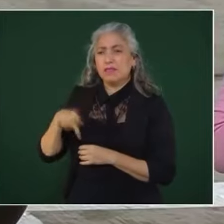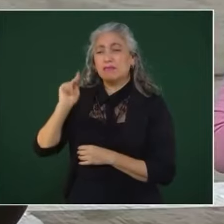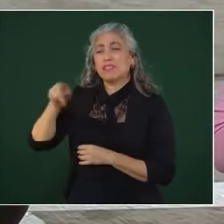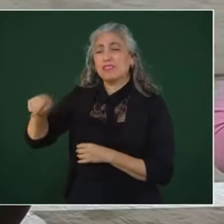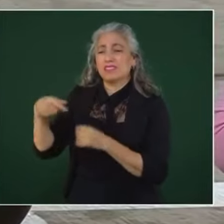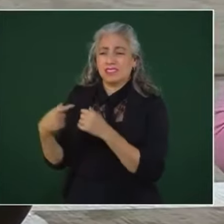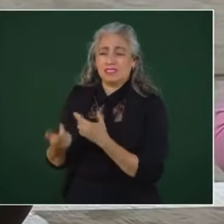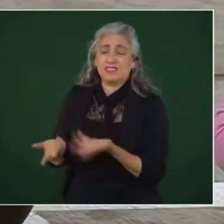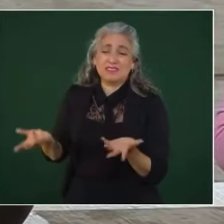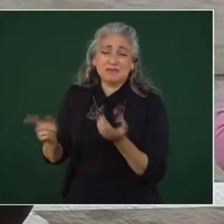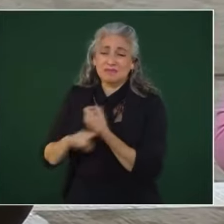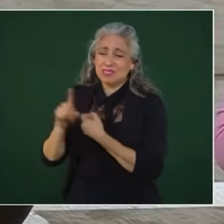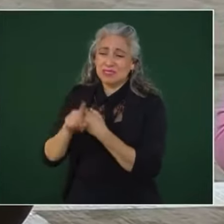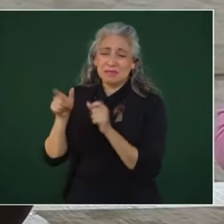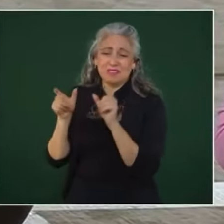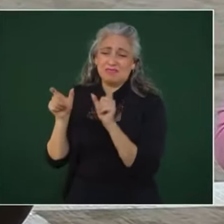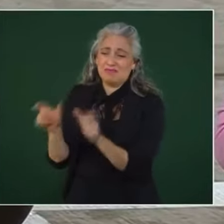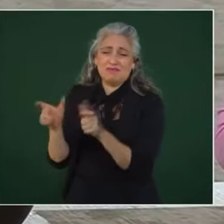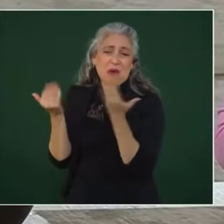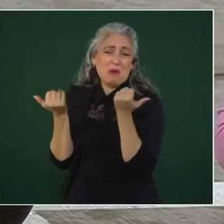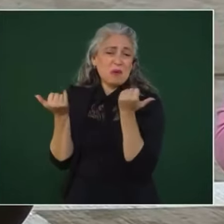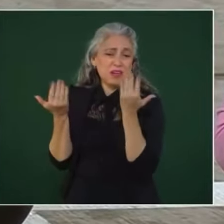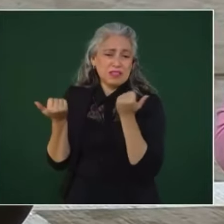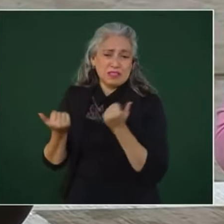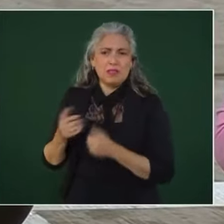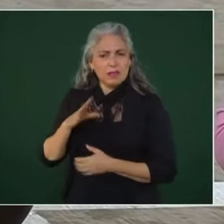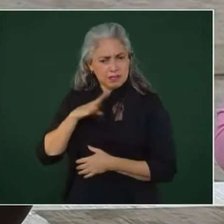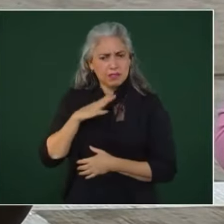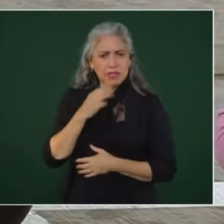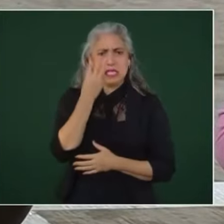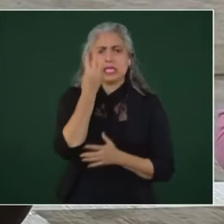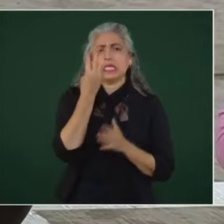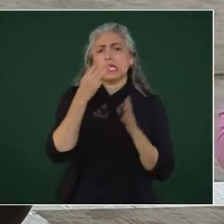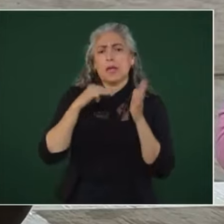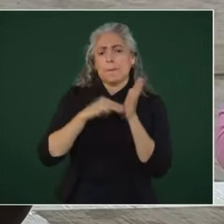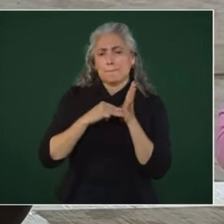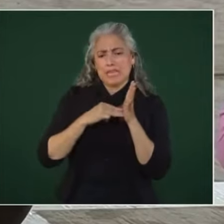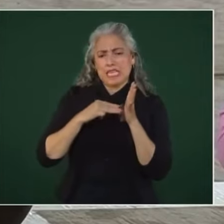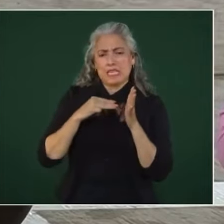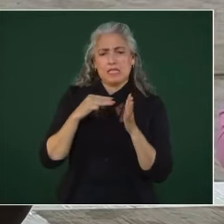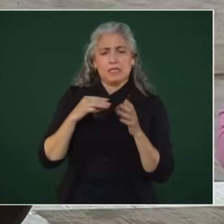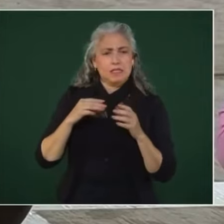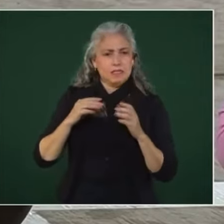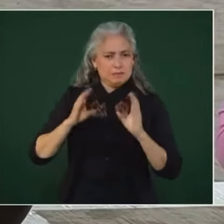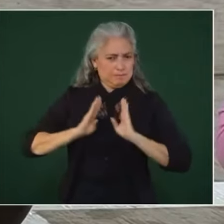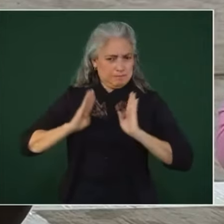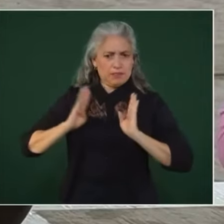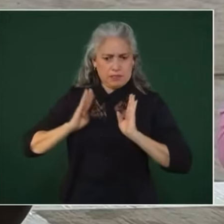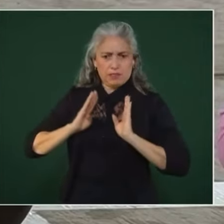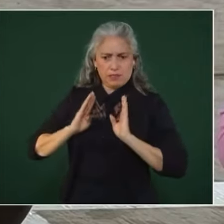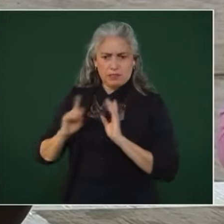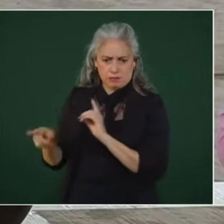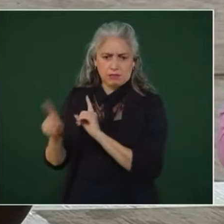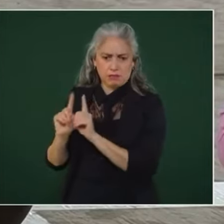inseguridad o delincuencia. Hay más de tres mil elementos militares en esta zona, en la octava zona militar, y la